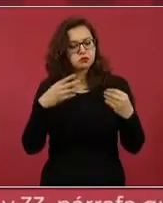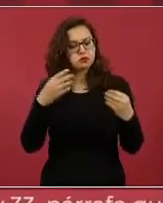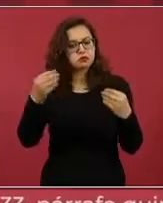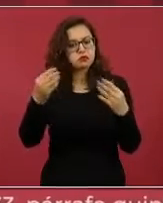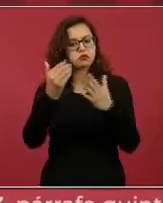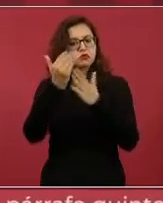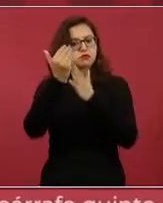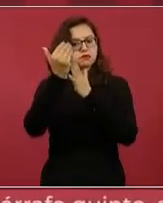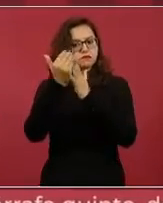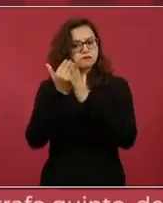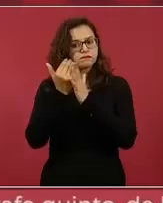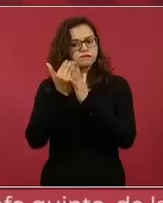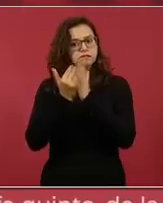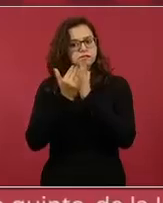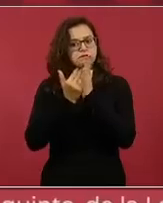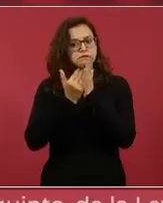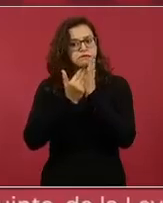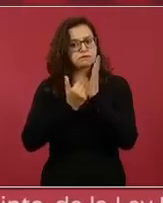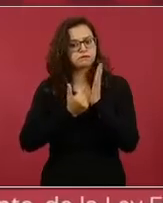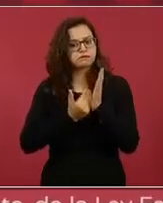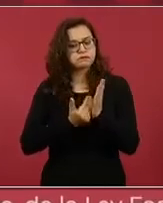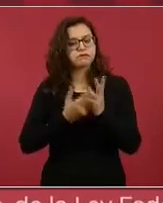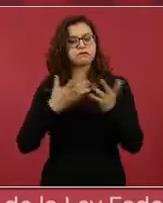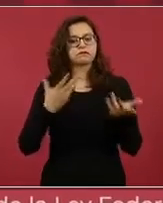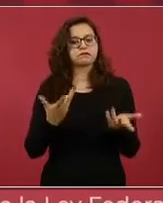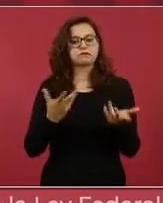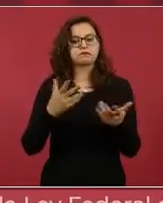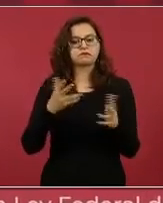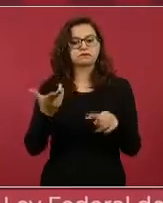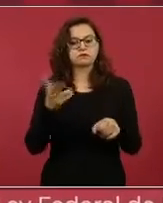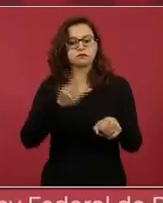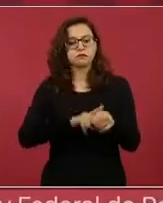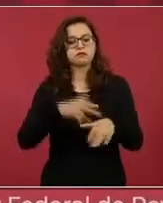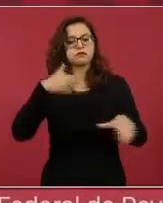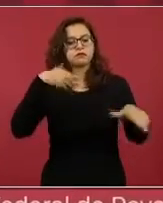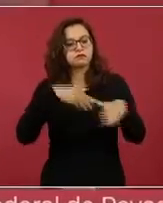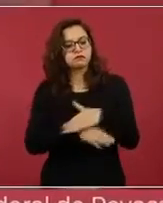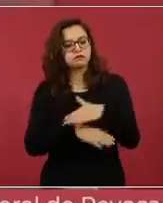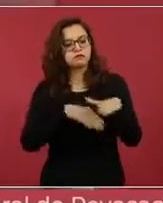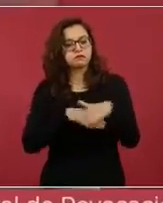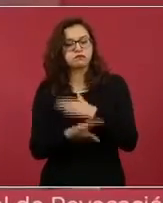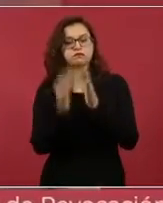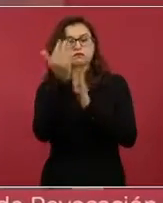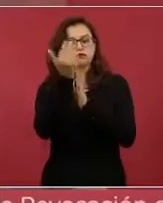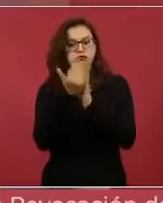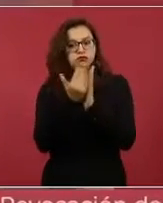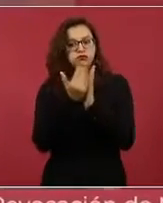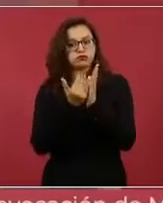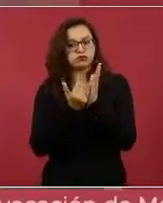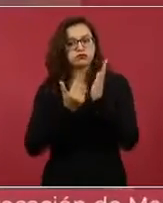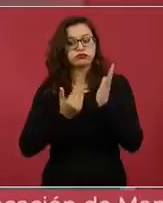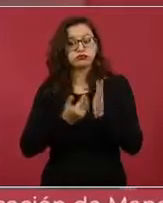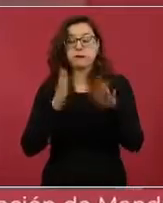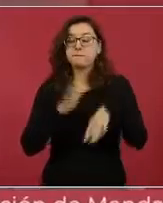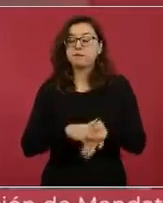hay menos contagios, menos hospitalizaciones y lo más importante menos fallecidos.